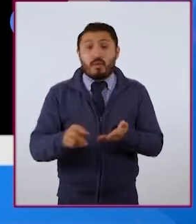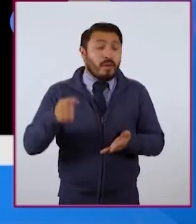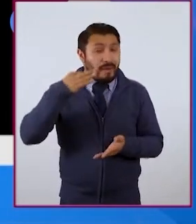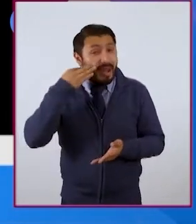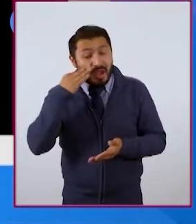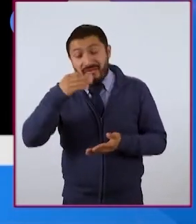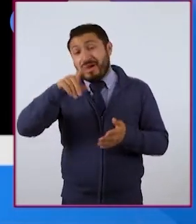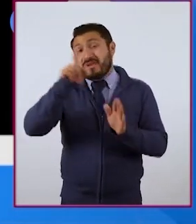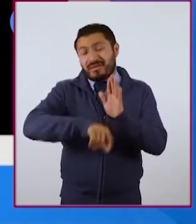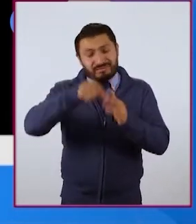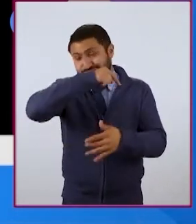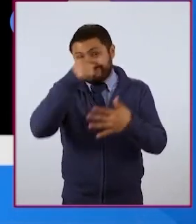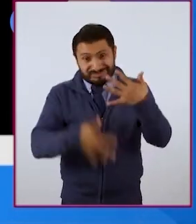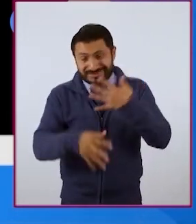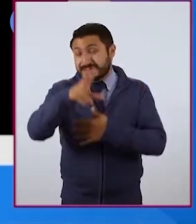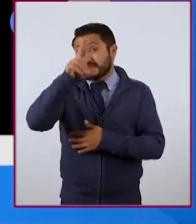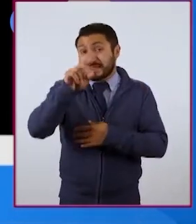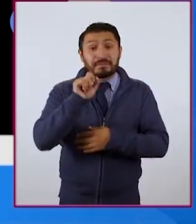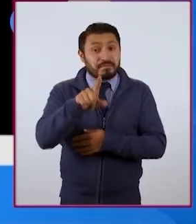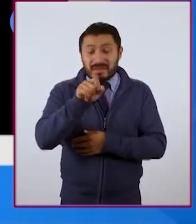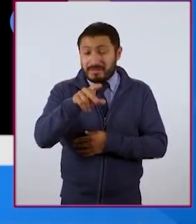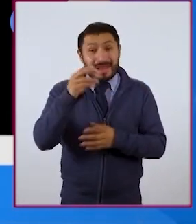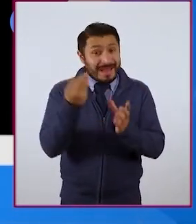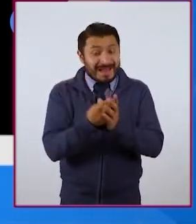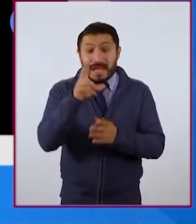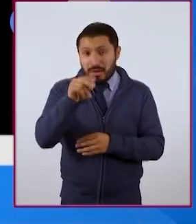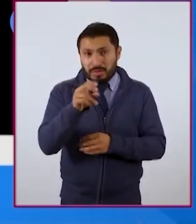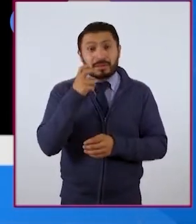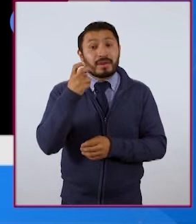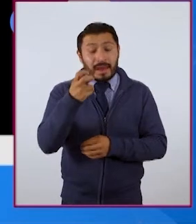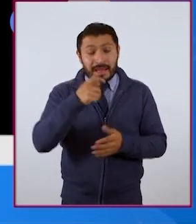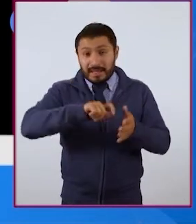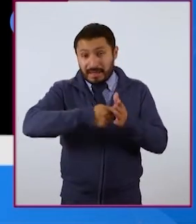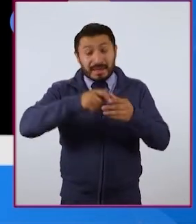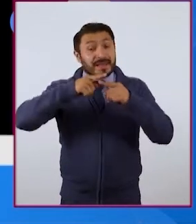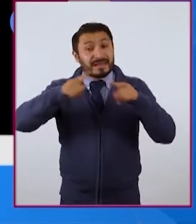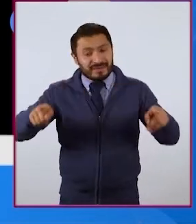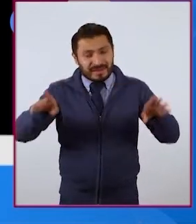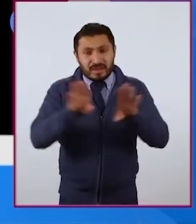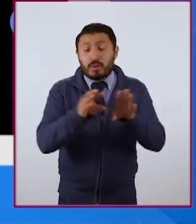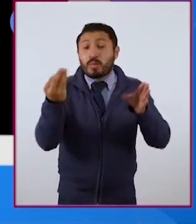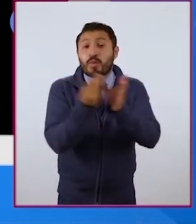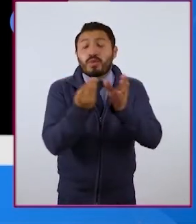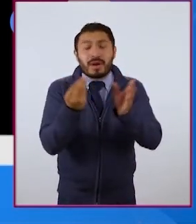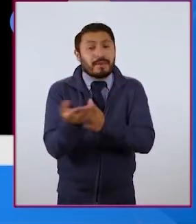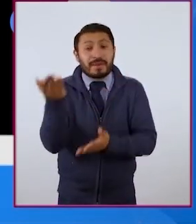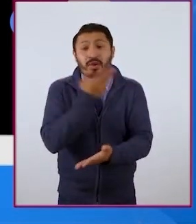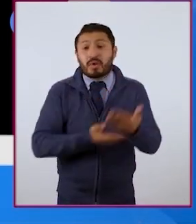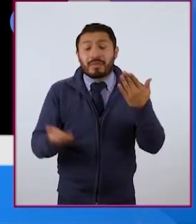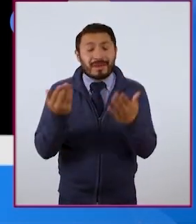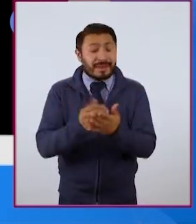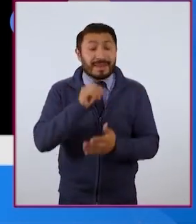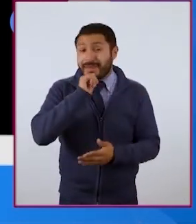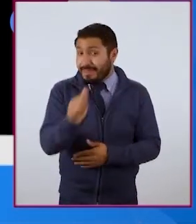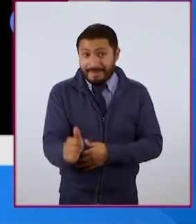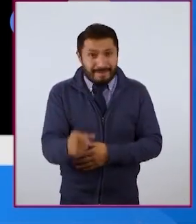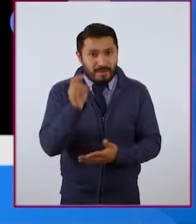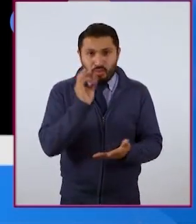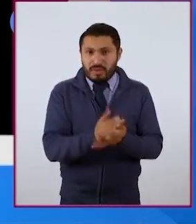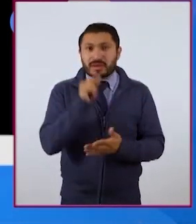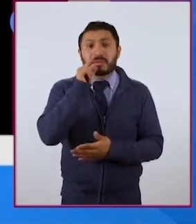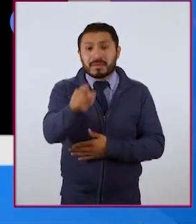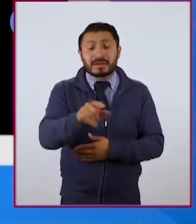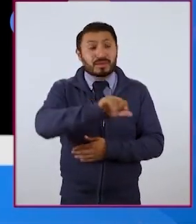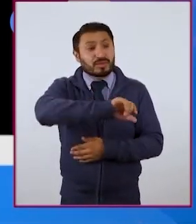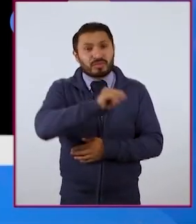Esa llavecita generalmente no la compartimos con nadie porque es privada. Esa llavecita solo la tienes tú y nadie